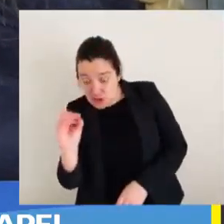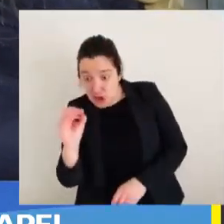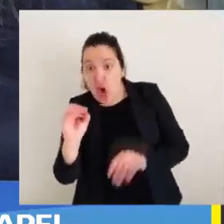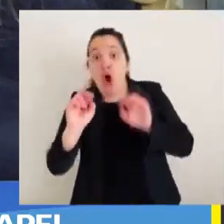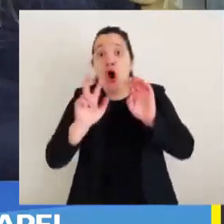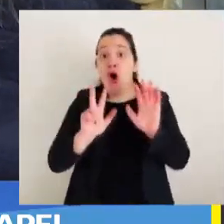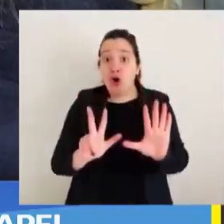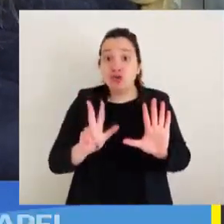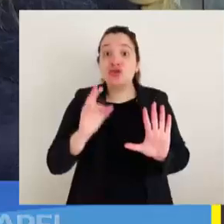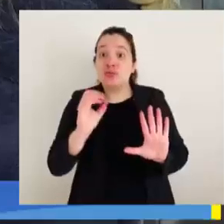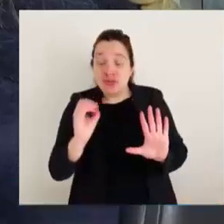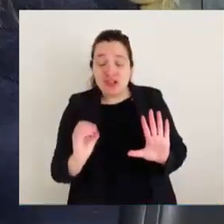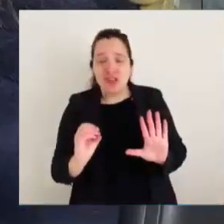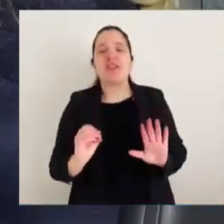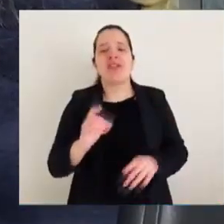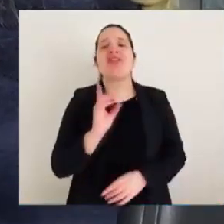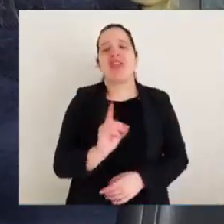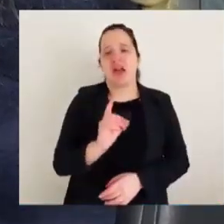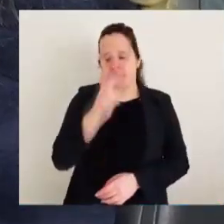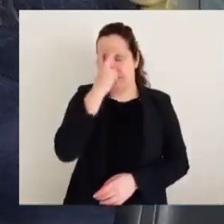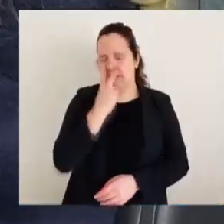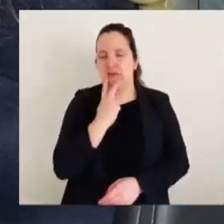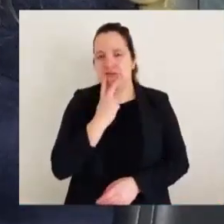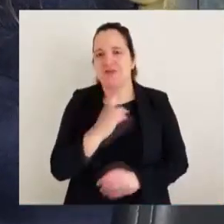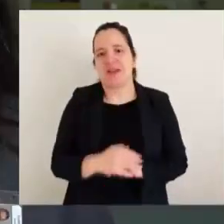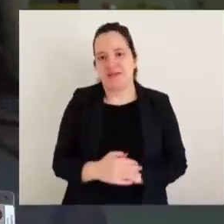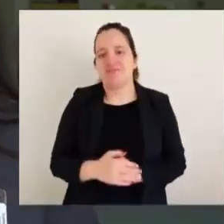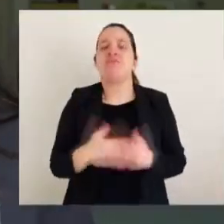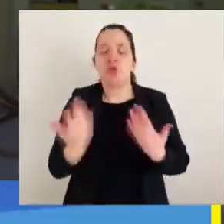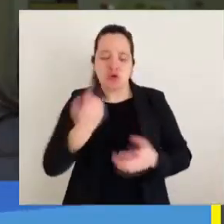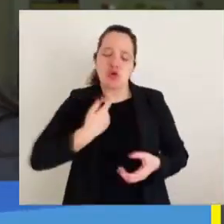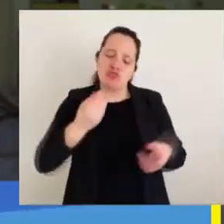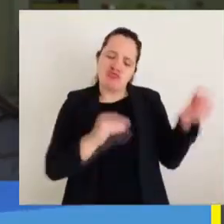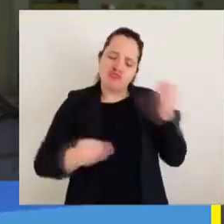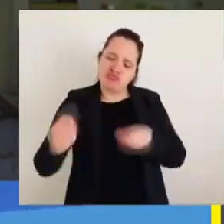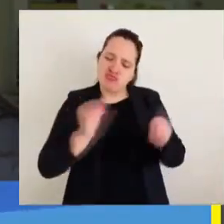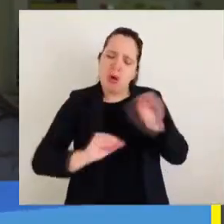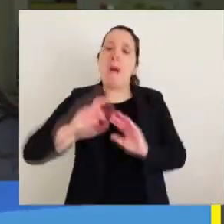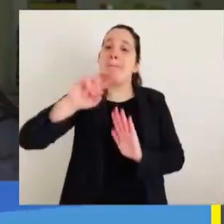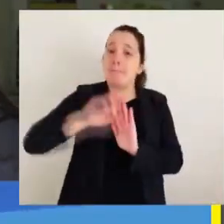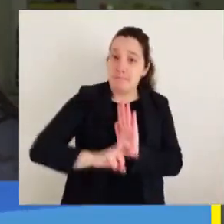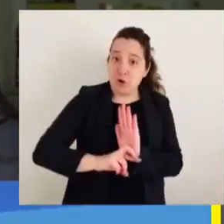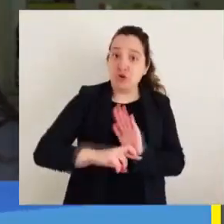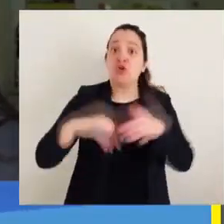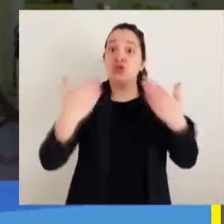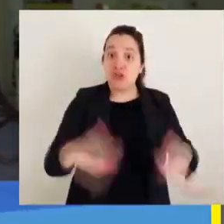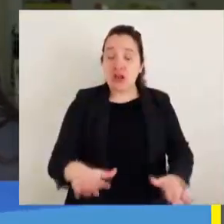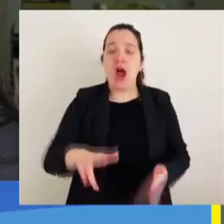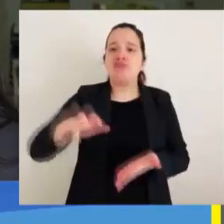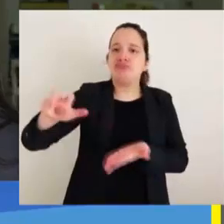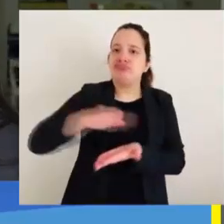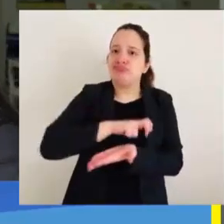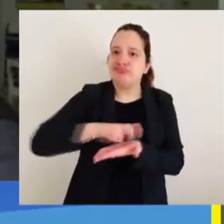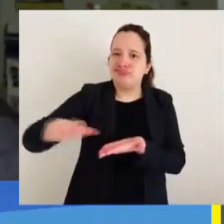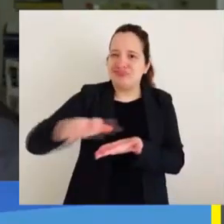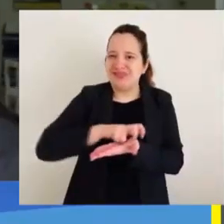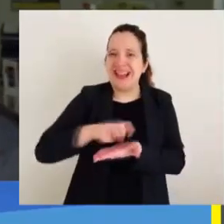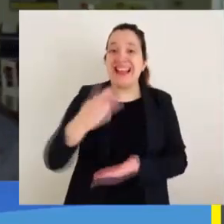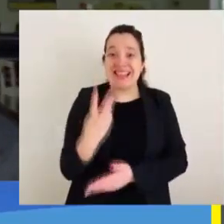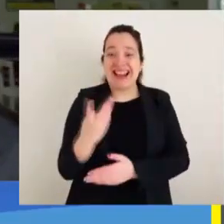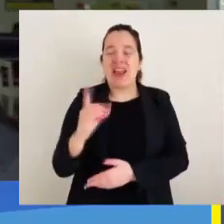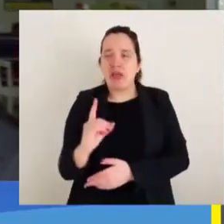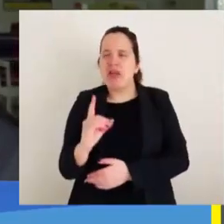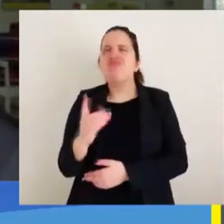discapacidades visuales. Nosotros hicimos el proyecto, ¿cierto? Y una vez que ya llegaron las impresoras nos encontramos con este